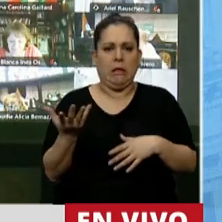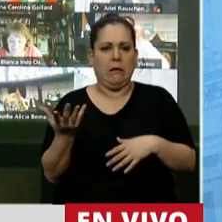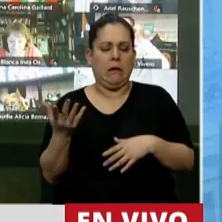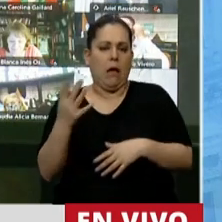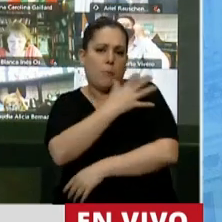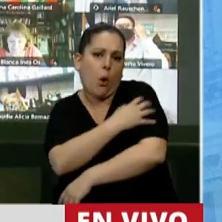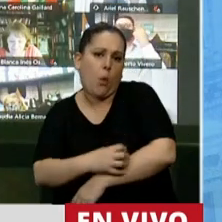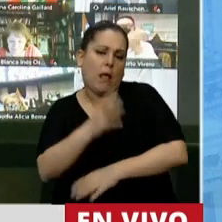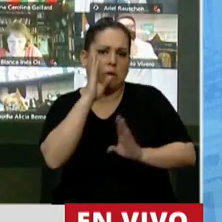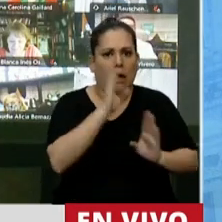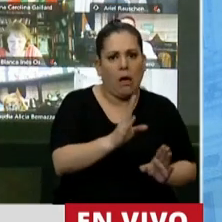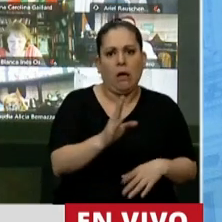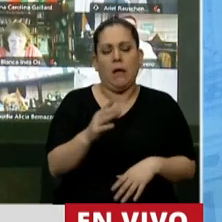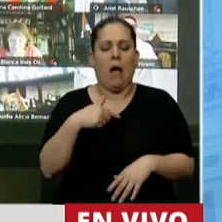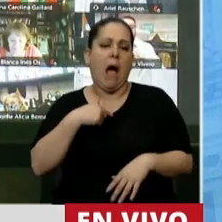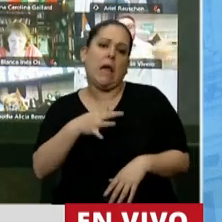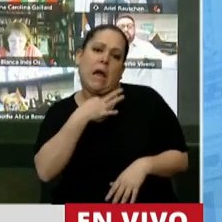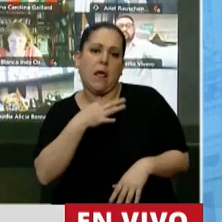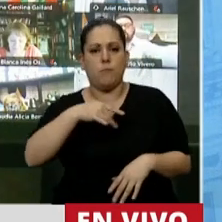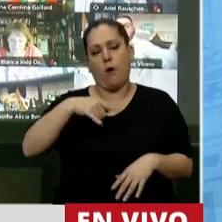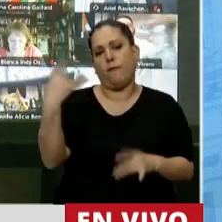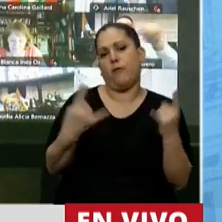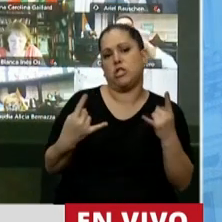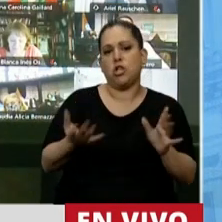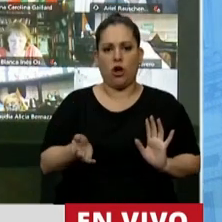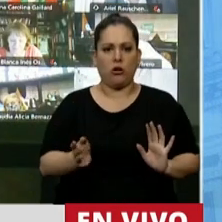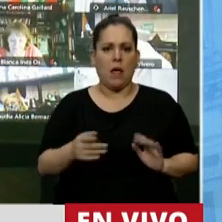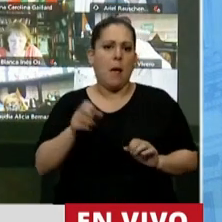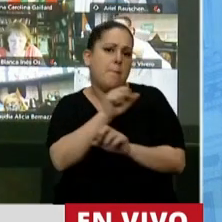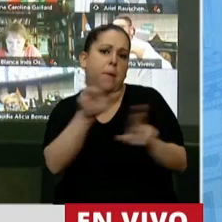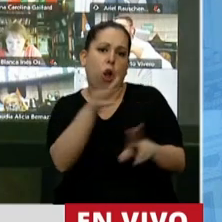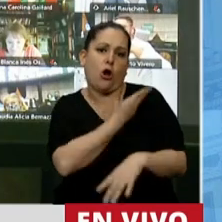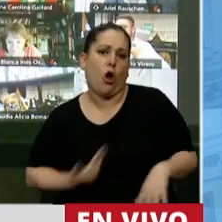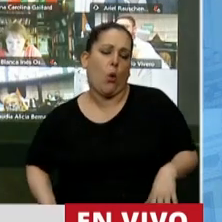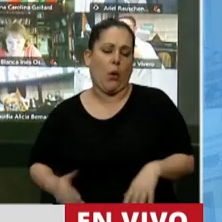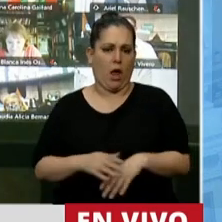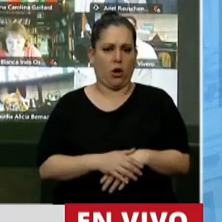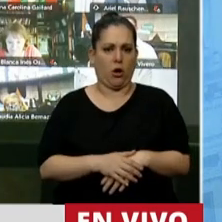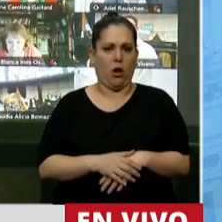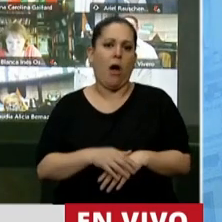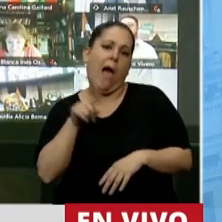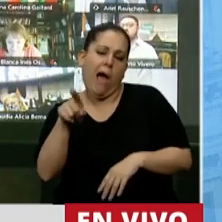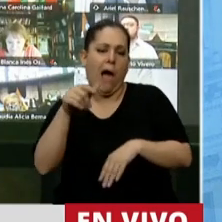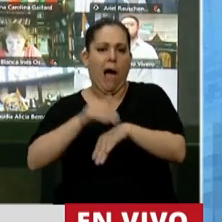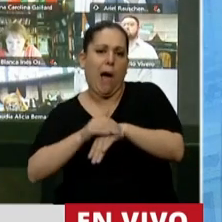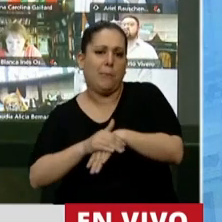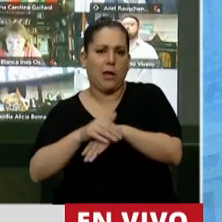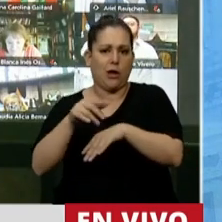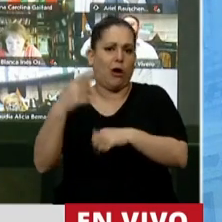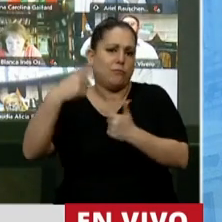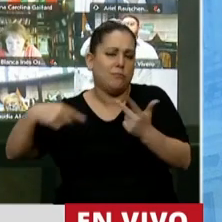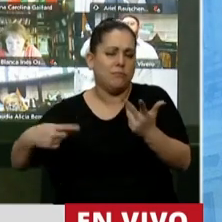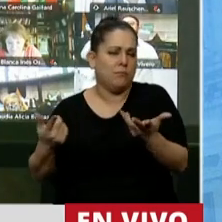en la pobreza, que elegimos la ficción, que es el peor gobierno de la historia, que este es un capitalismo de amigos con la nomenclatura